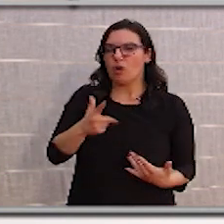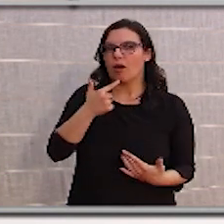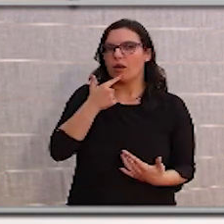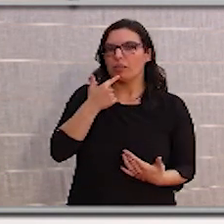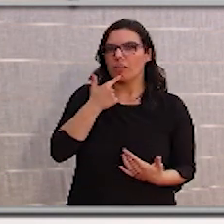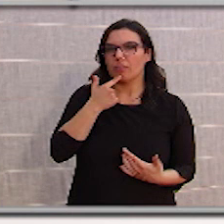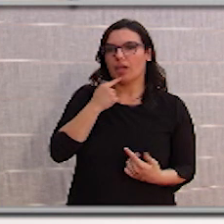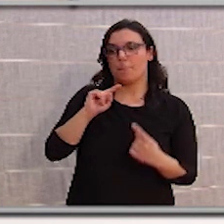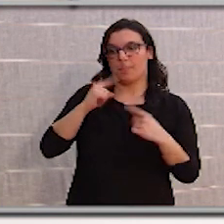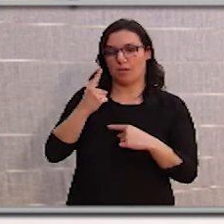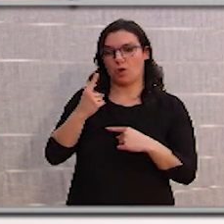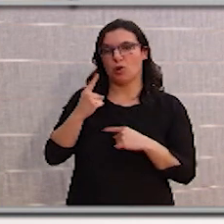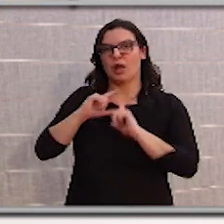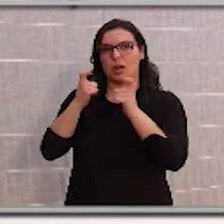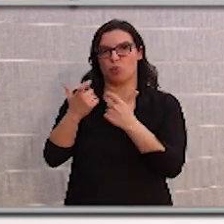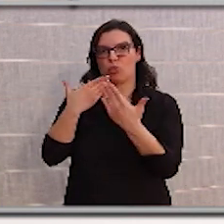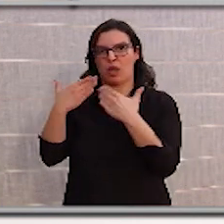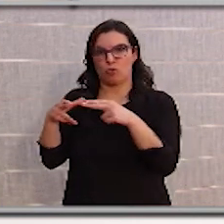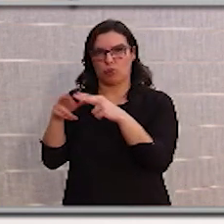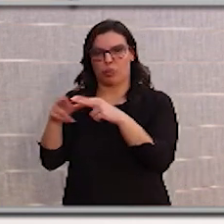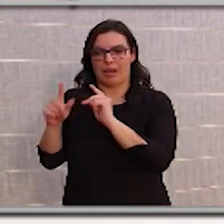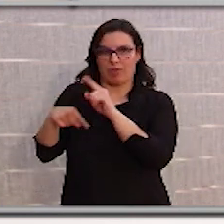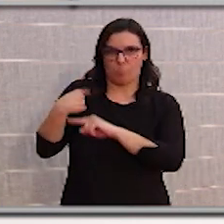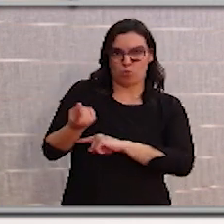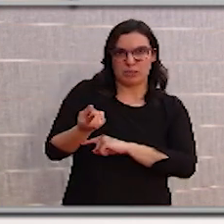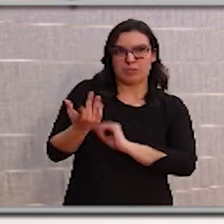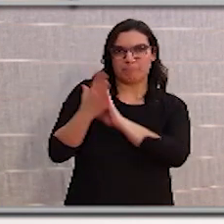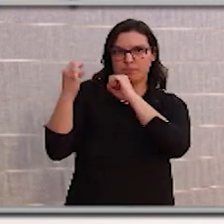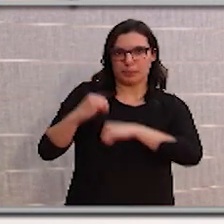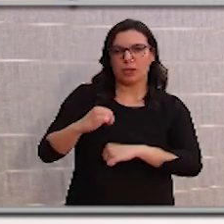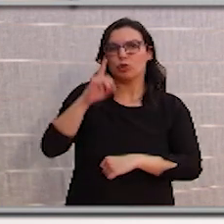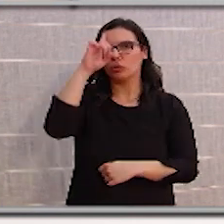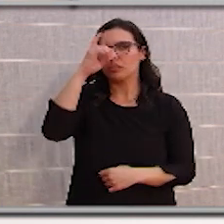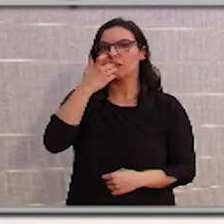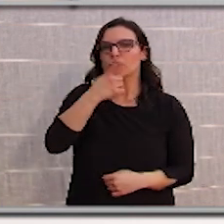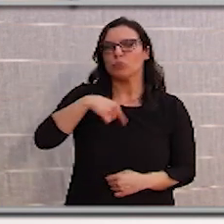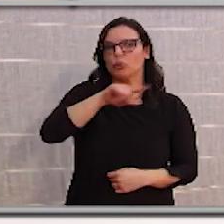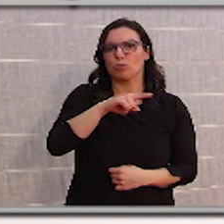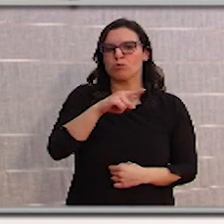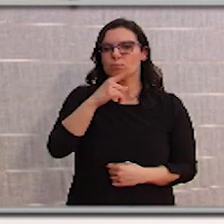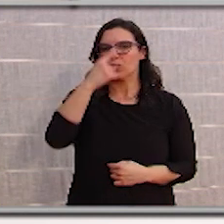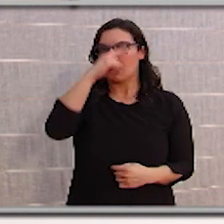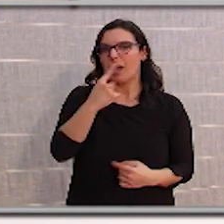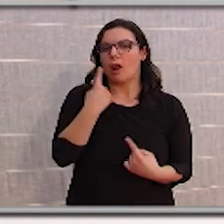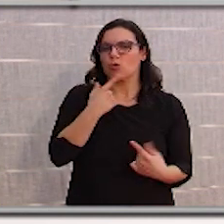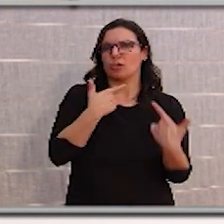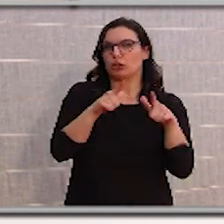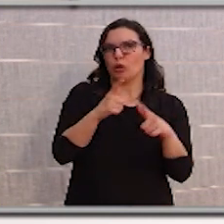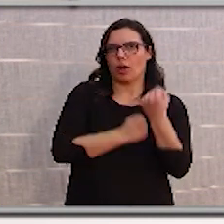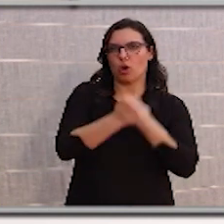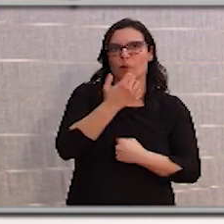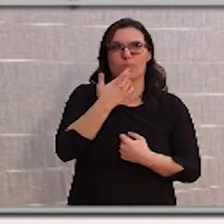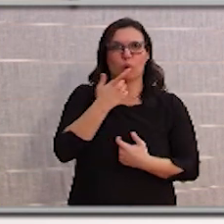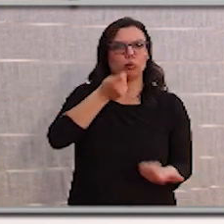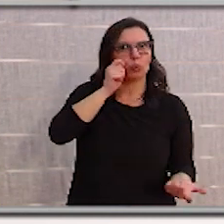reunirse con los agentes del diálogo social. No sé si les ha llegado la inquietud e incertidumbre de sectores económicos, sector turístico, sector